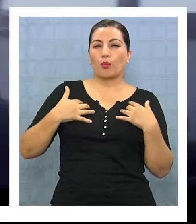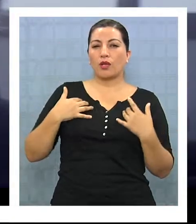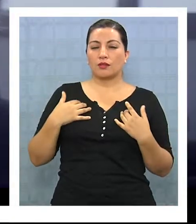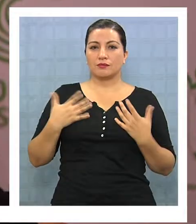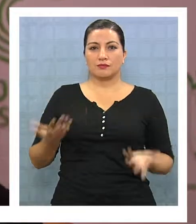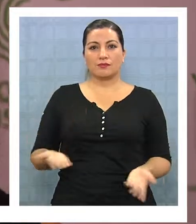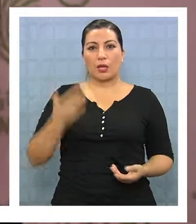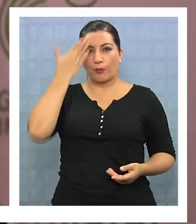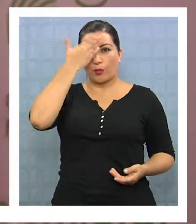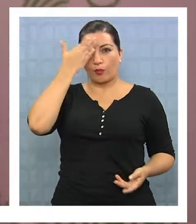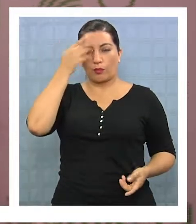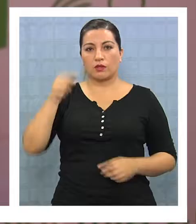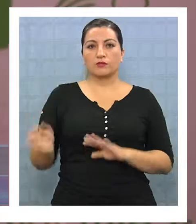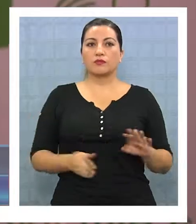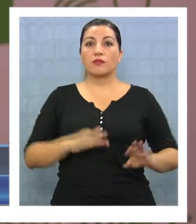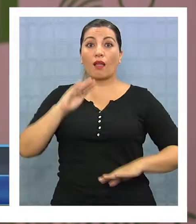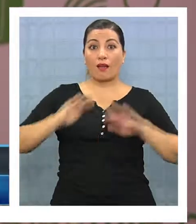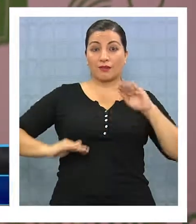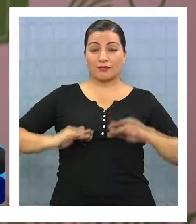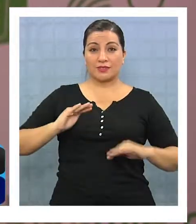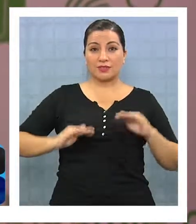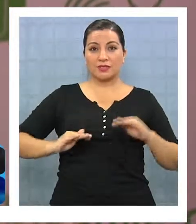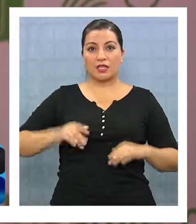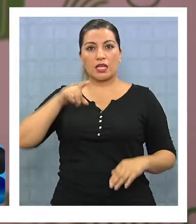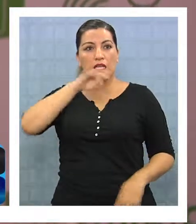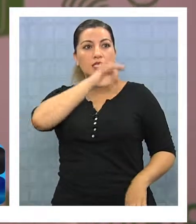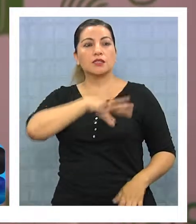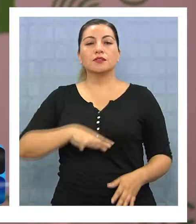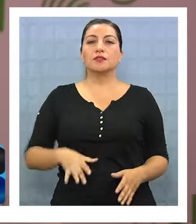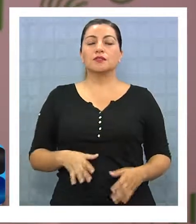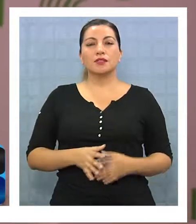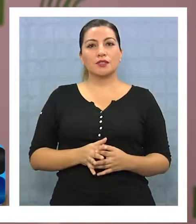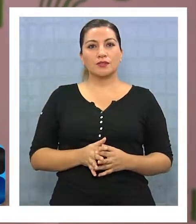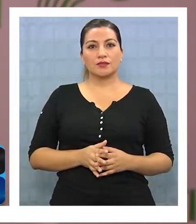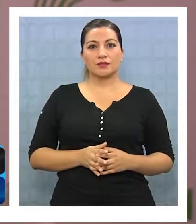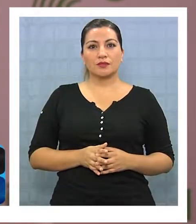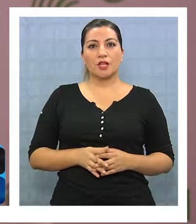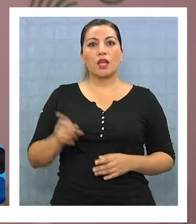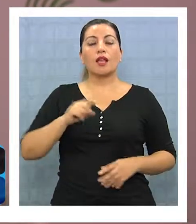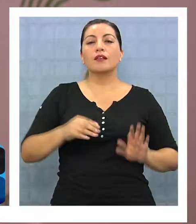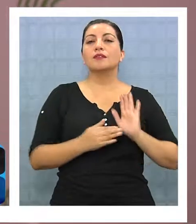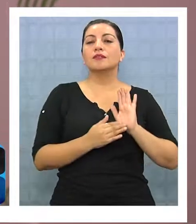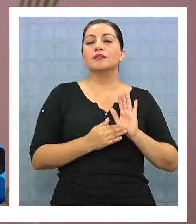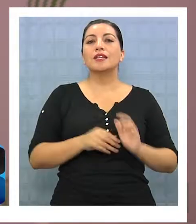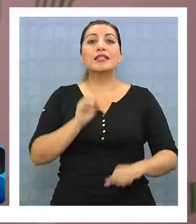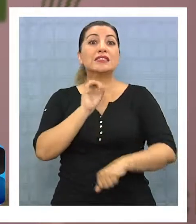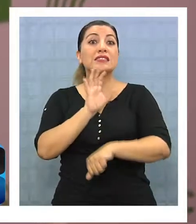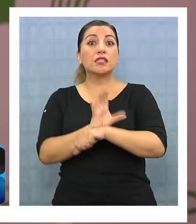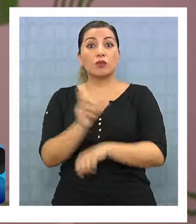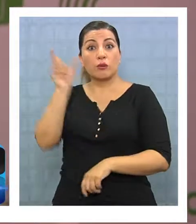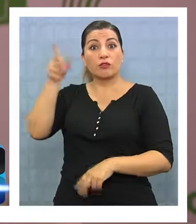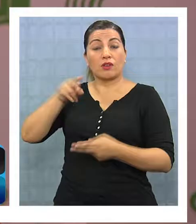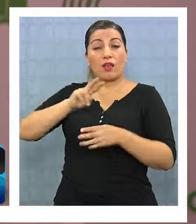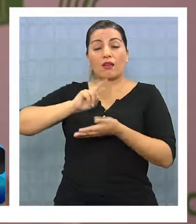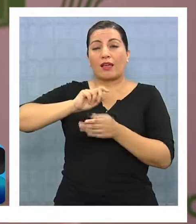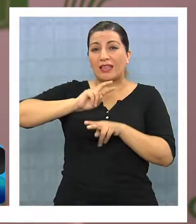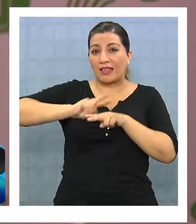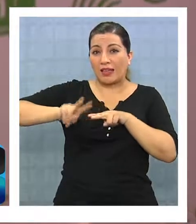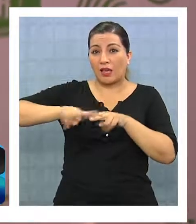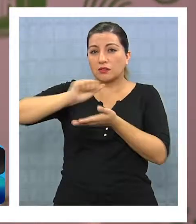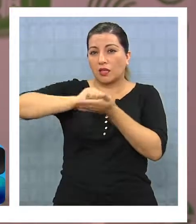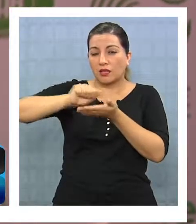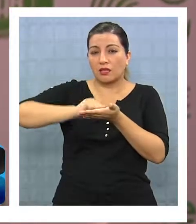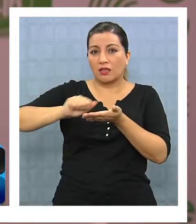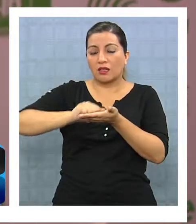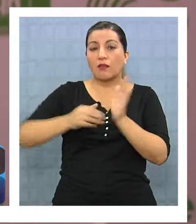Muchas veces pasa que acá en Chile no son destacadas los cineastas y las películas. En el